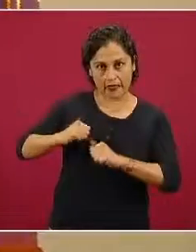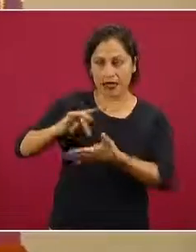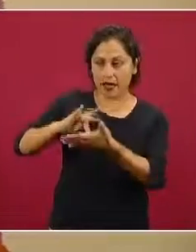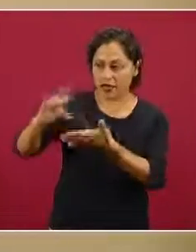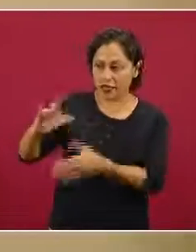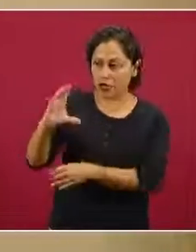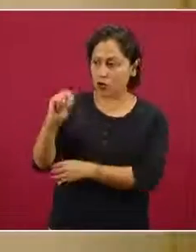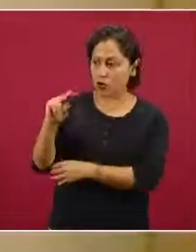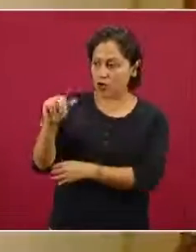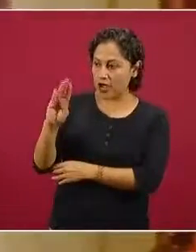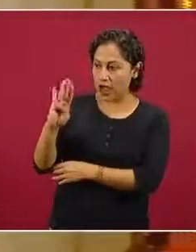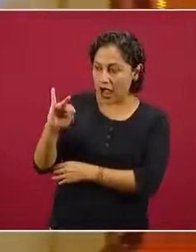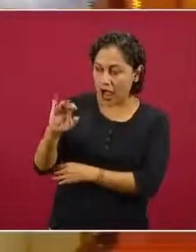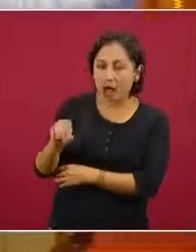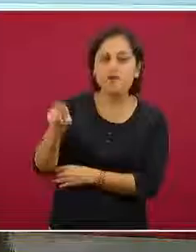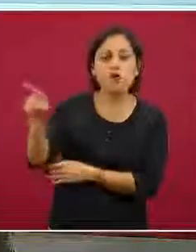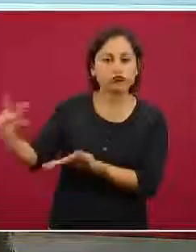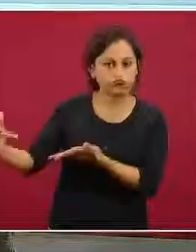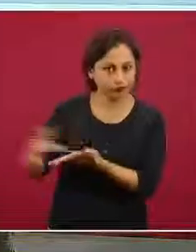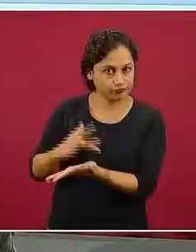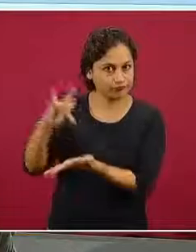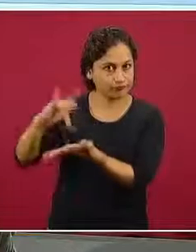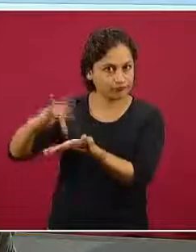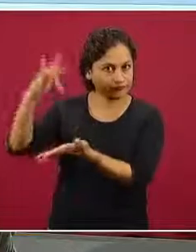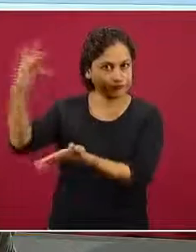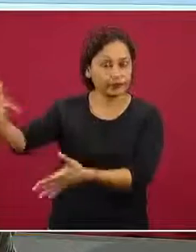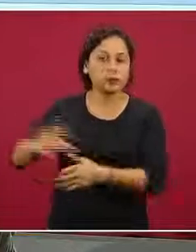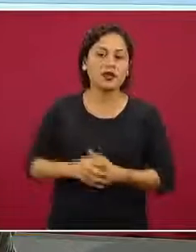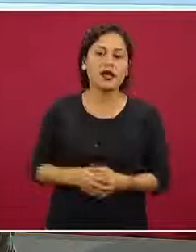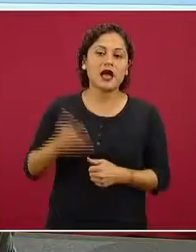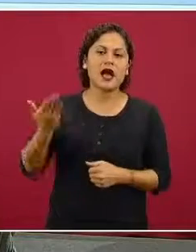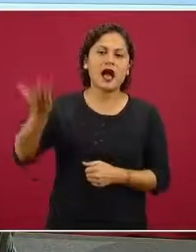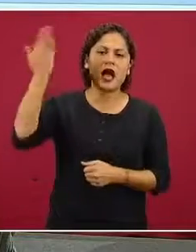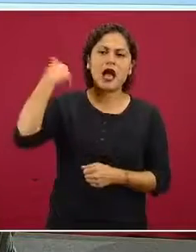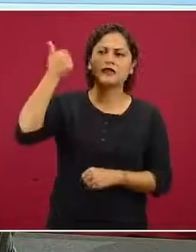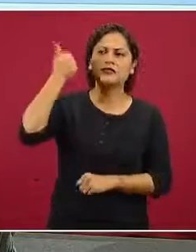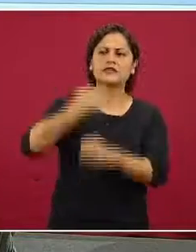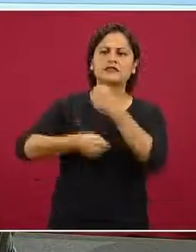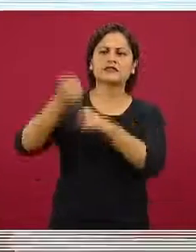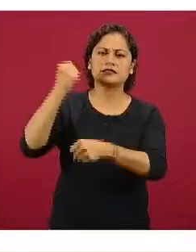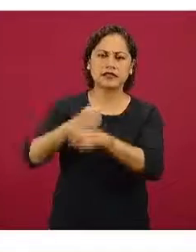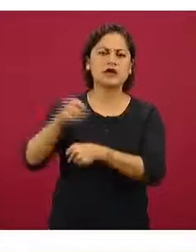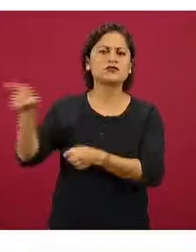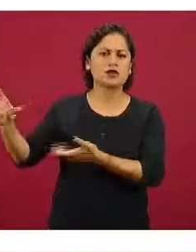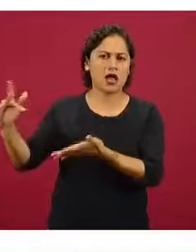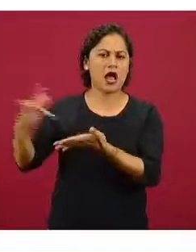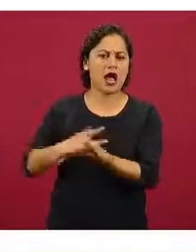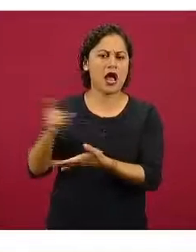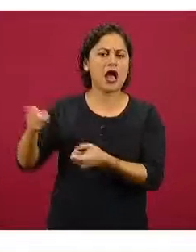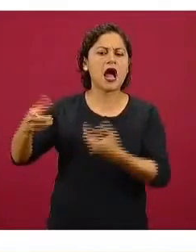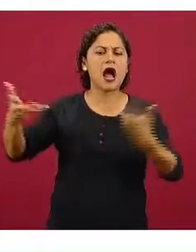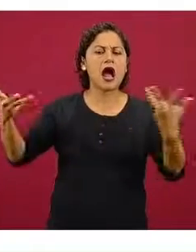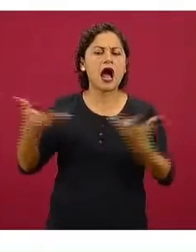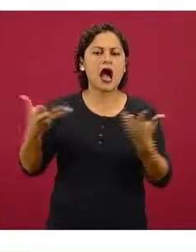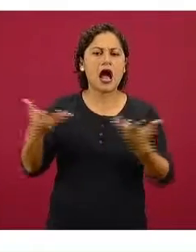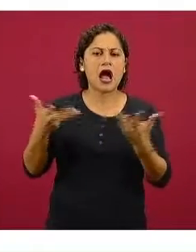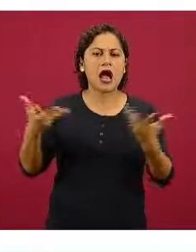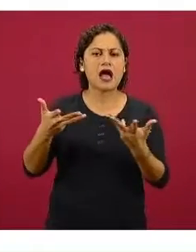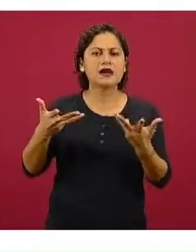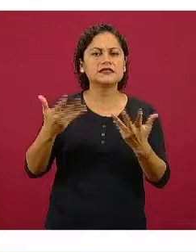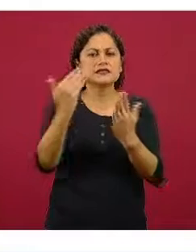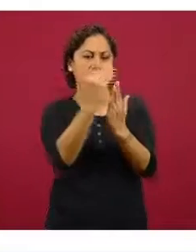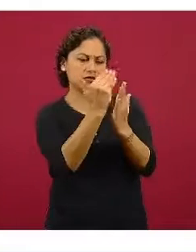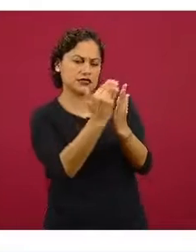de Conavio. Conavio ya había desarrollado desde el sexenio previo una serie de canastas regionales localmente